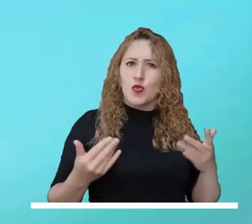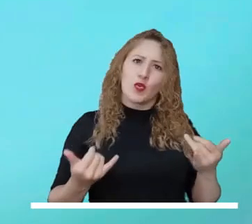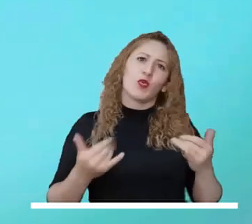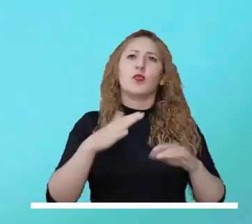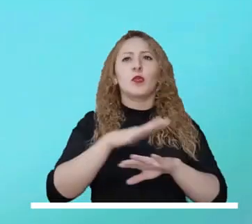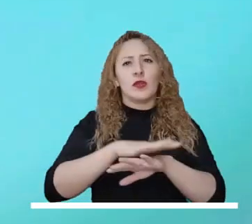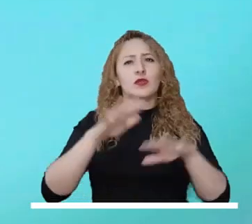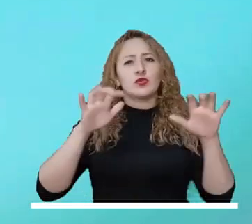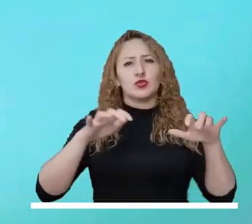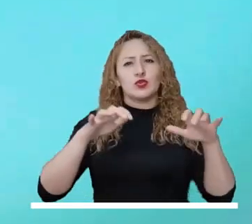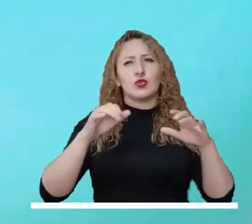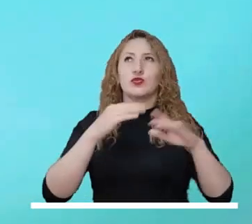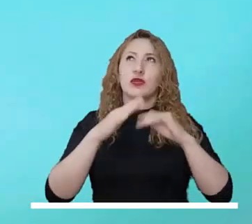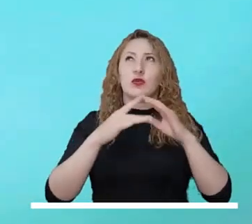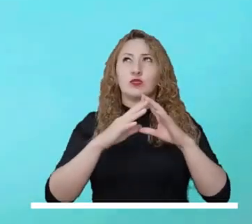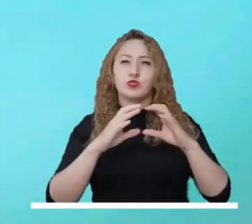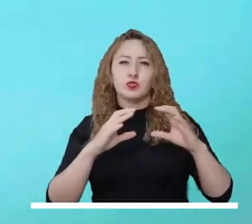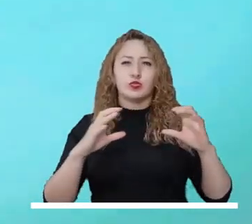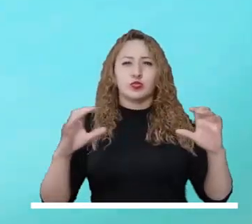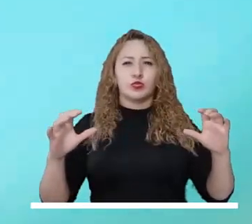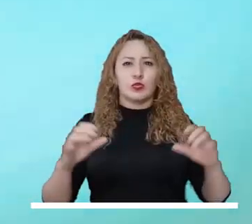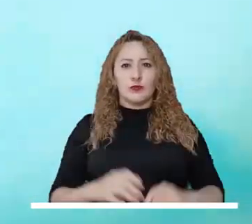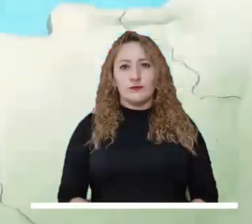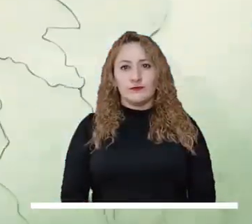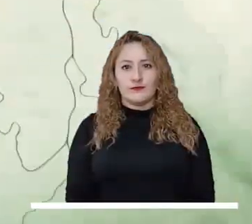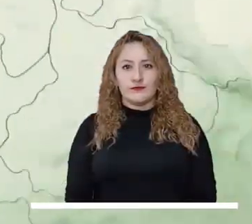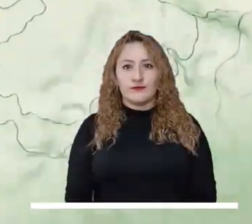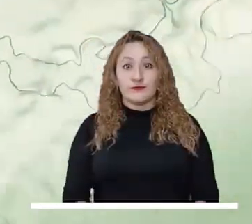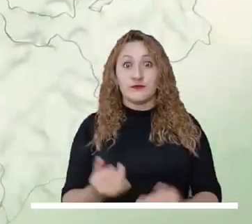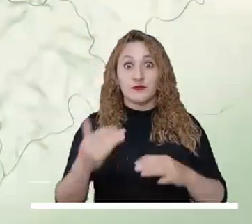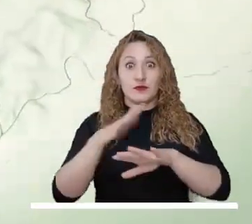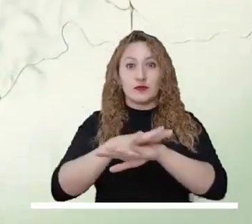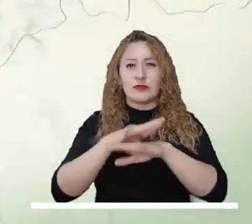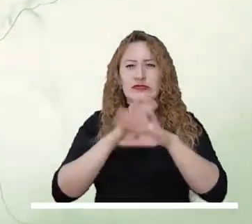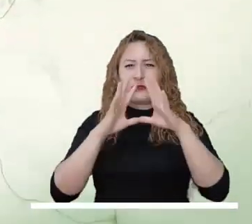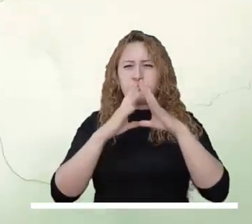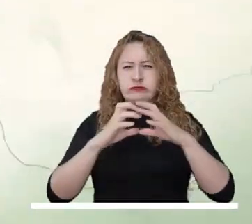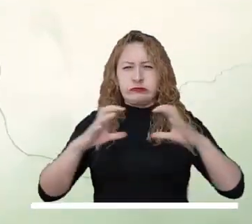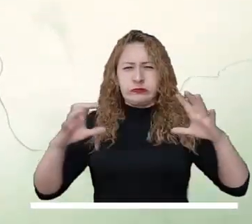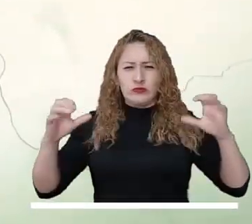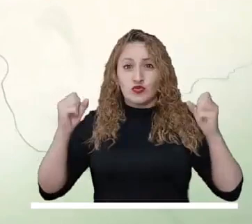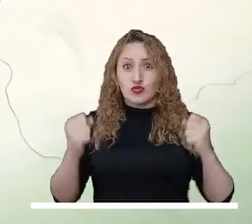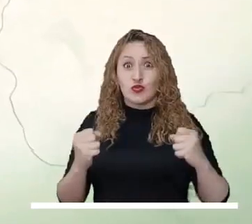El archipiélago, mientras tanto, podría presentar una tarde lluviosa y con cielo parcialmente nublado.